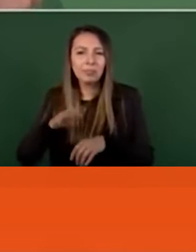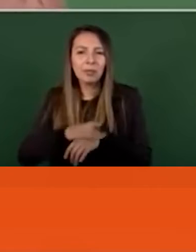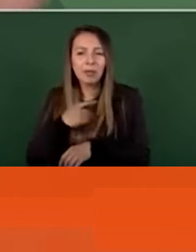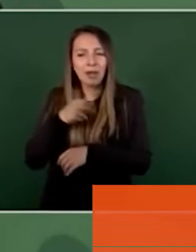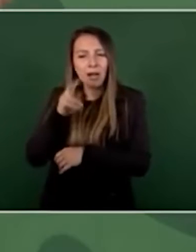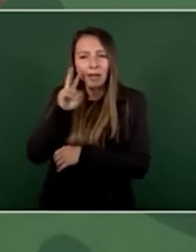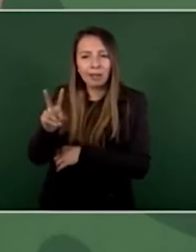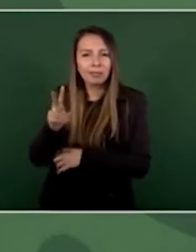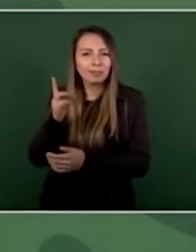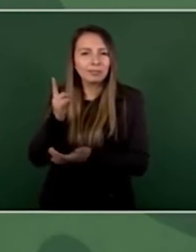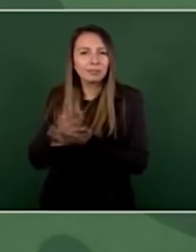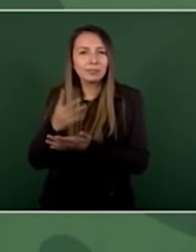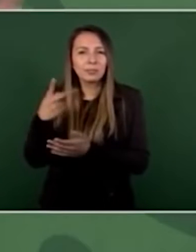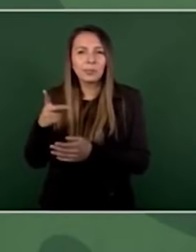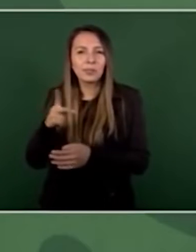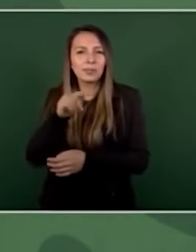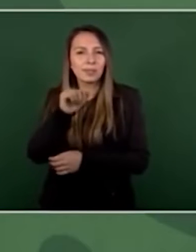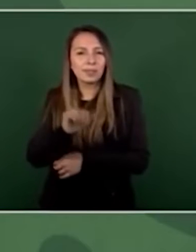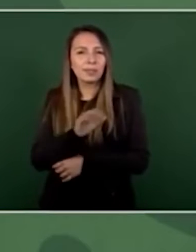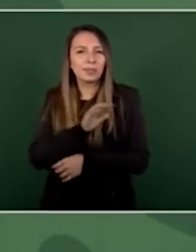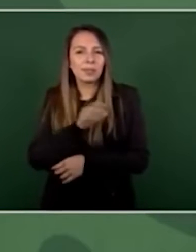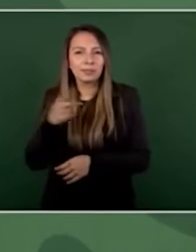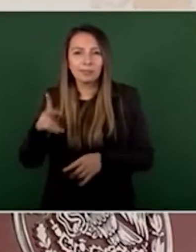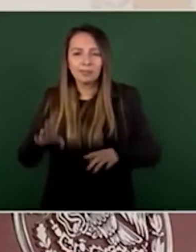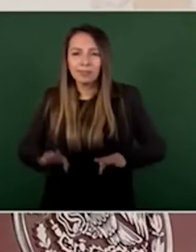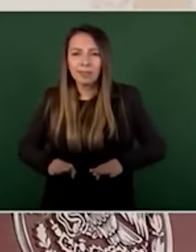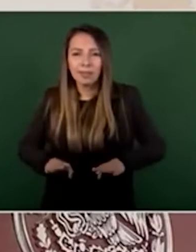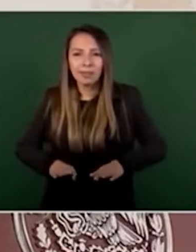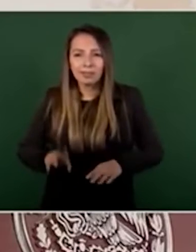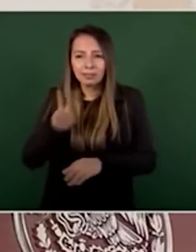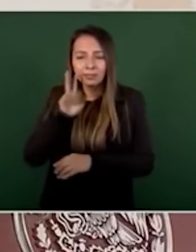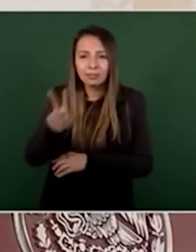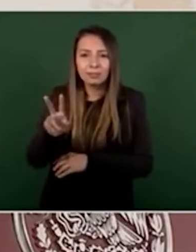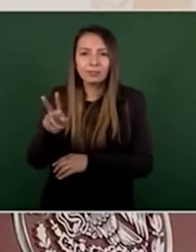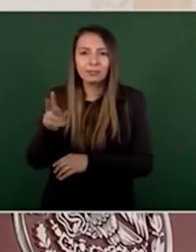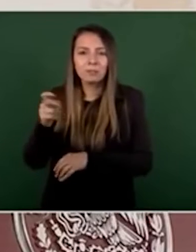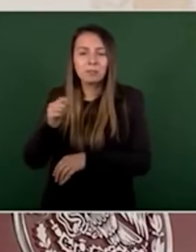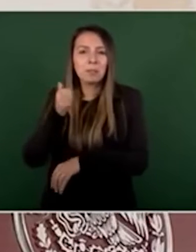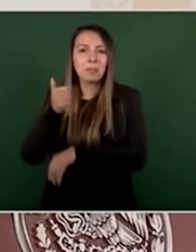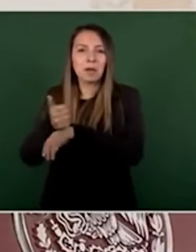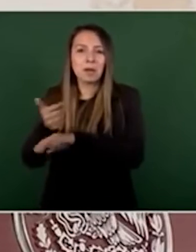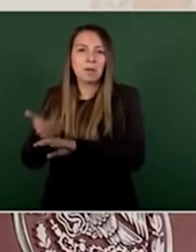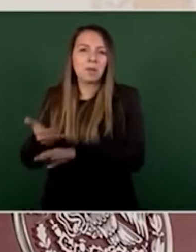desde que se fundó ese instituto,